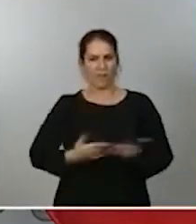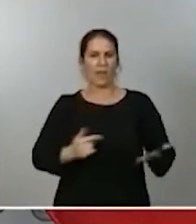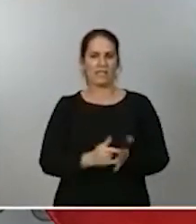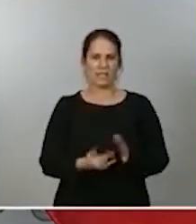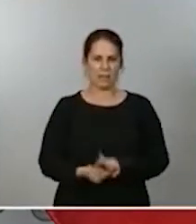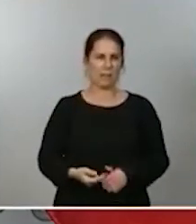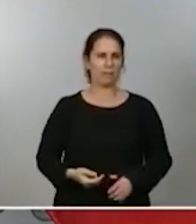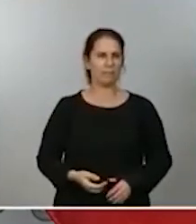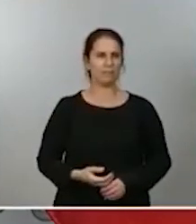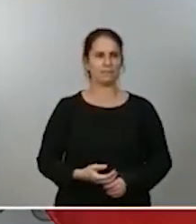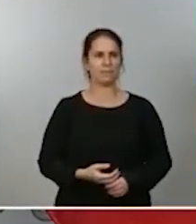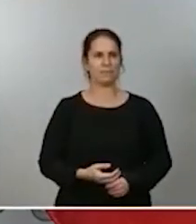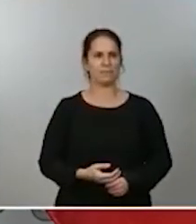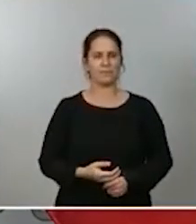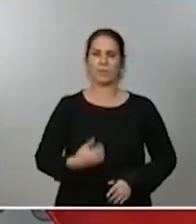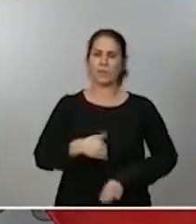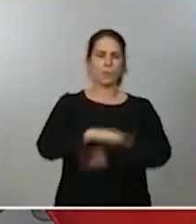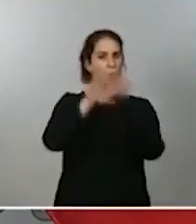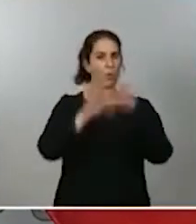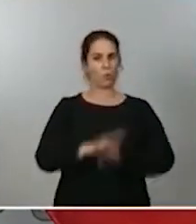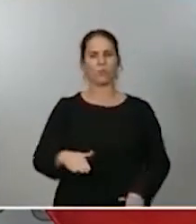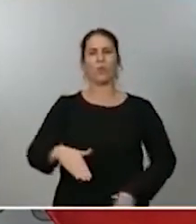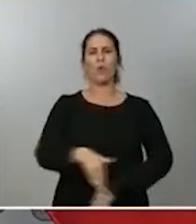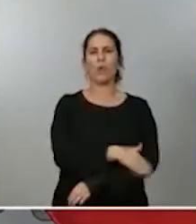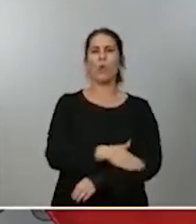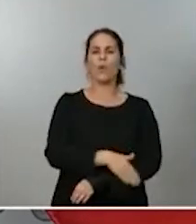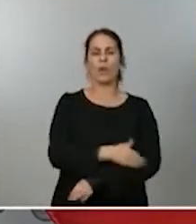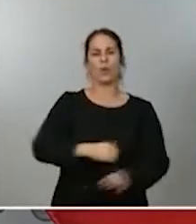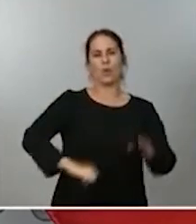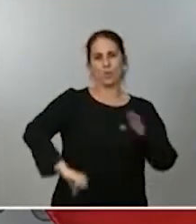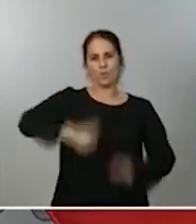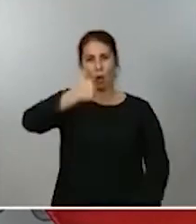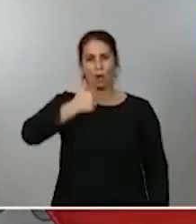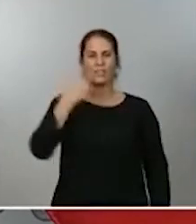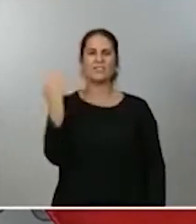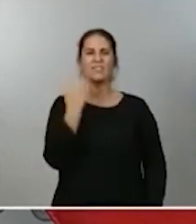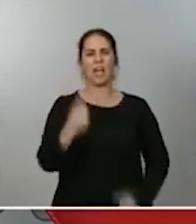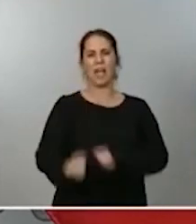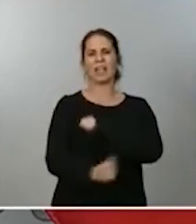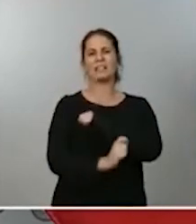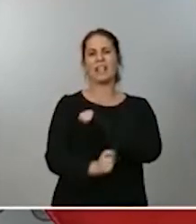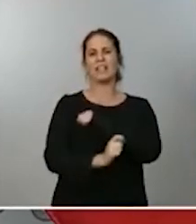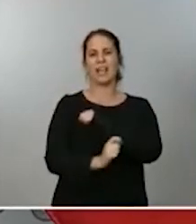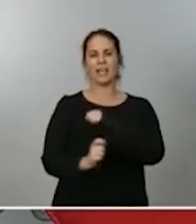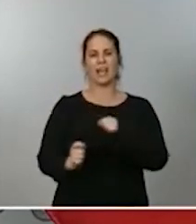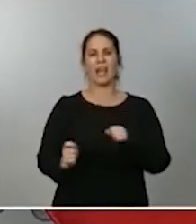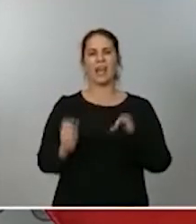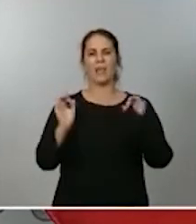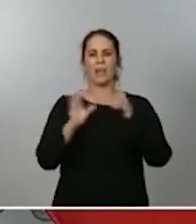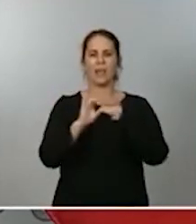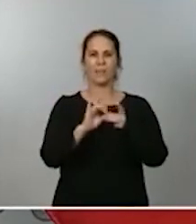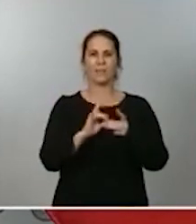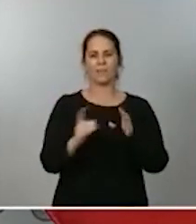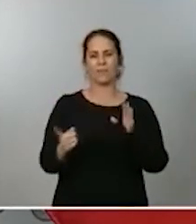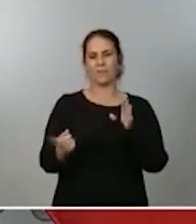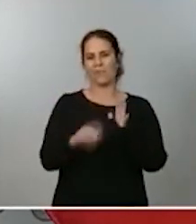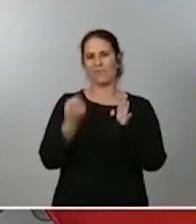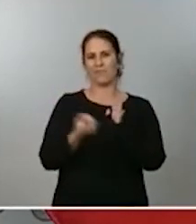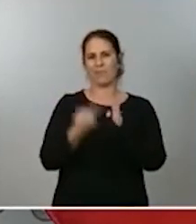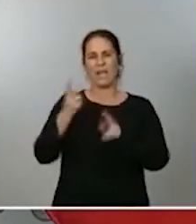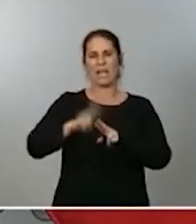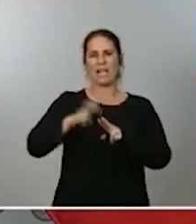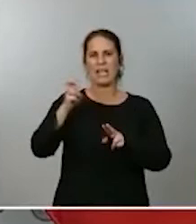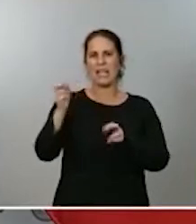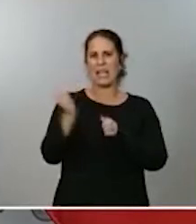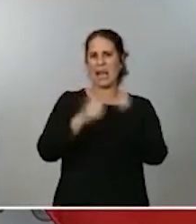Por último, el Gobierno ha dado luz verde también a la estrategia de descarbonización a largo plazo, una estrategia que se